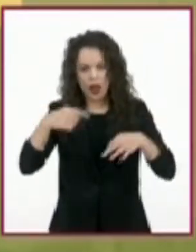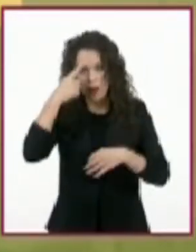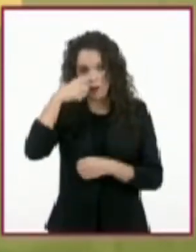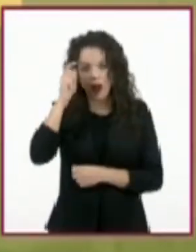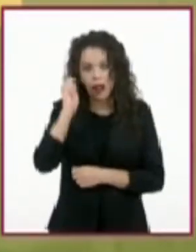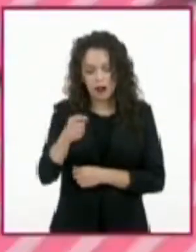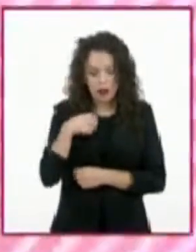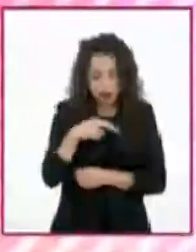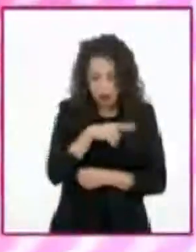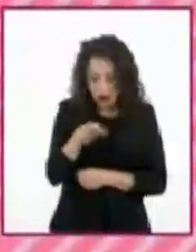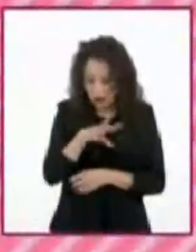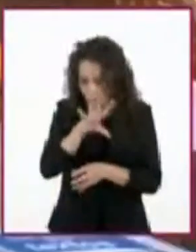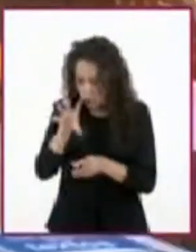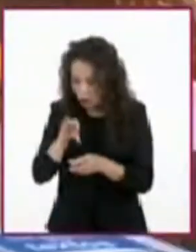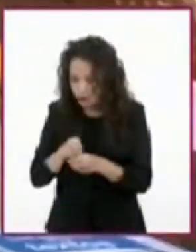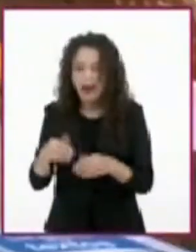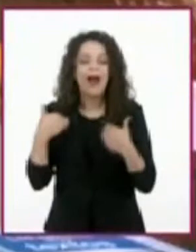tratan.